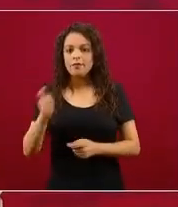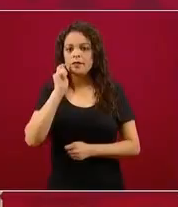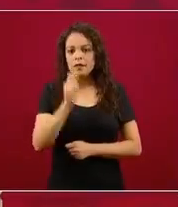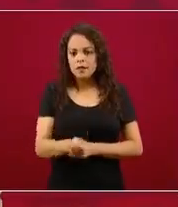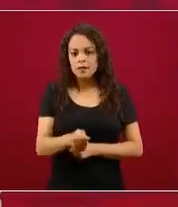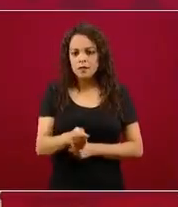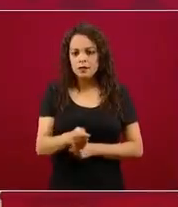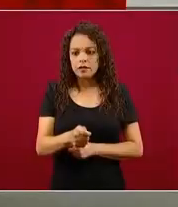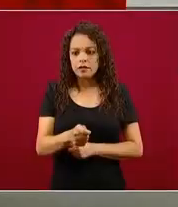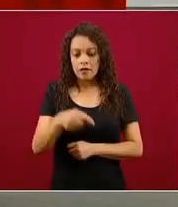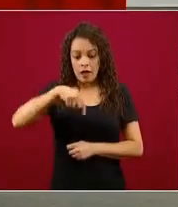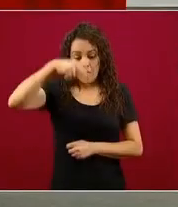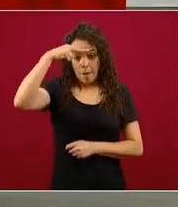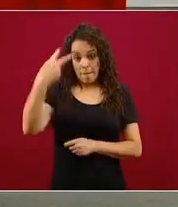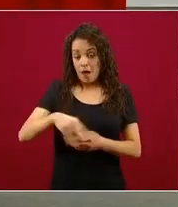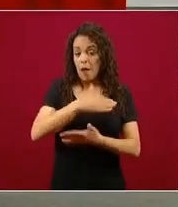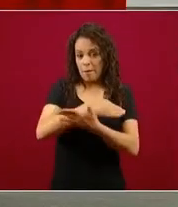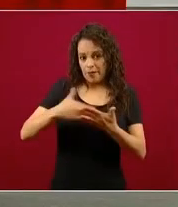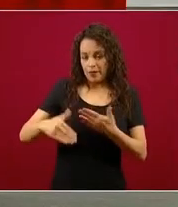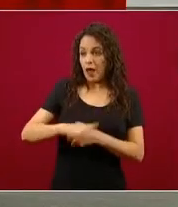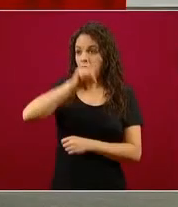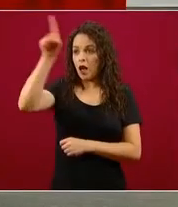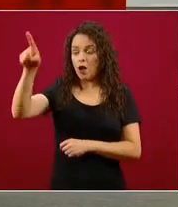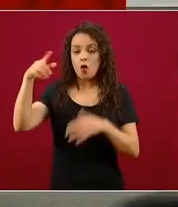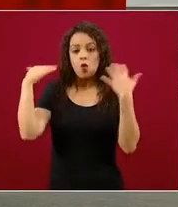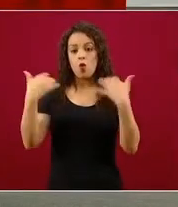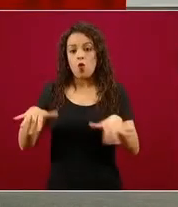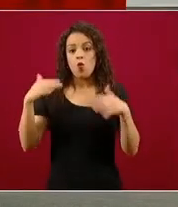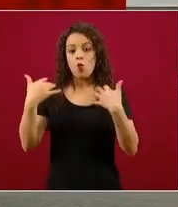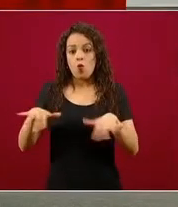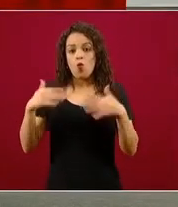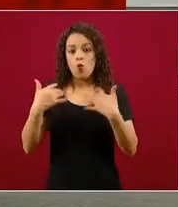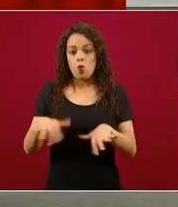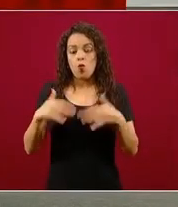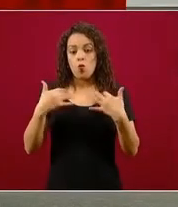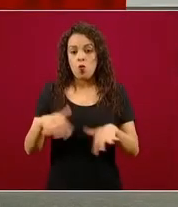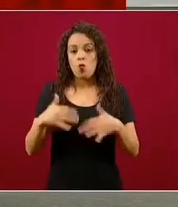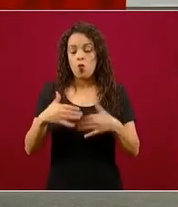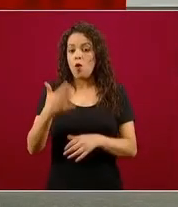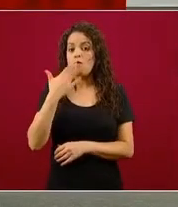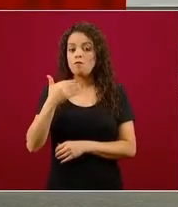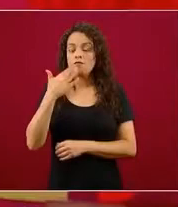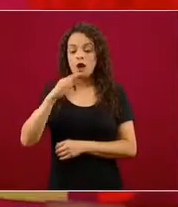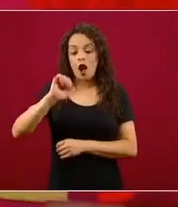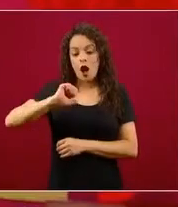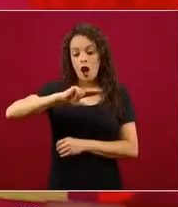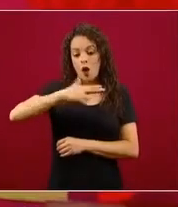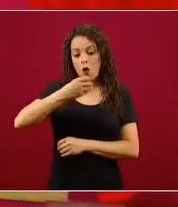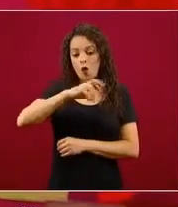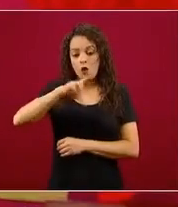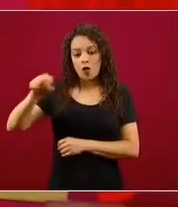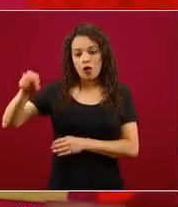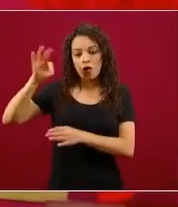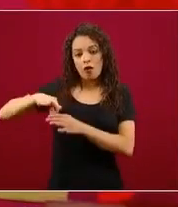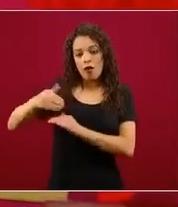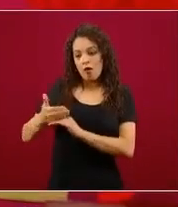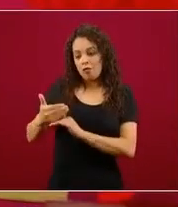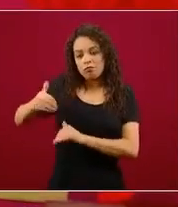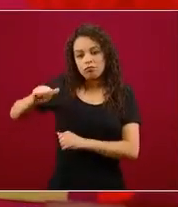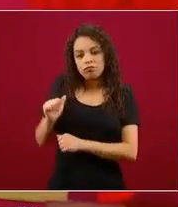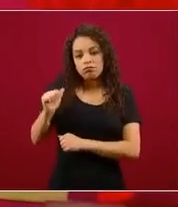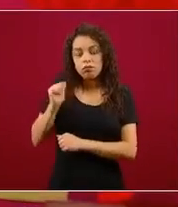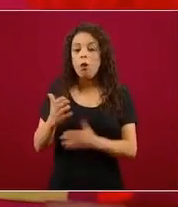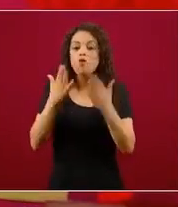personas, en México es la mitad, que viven al día, que no tienen ahorros previos, que no tienen un